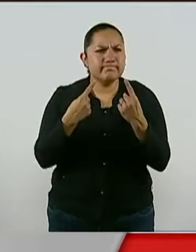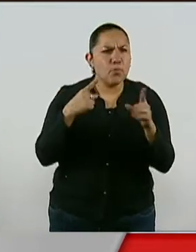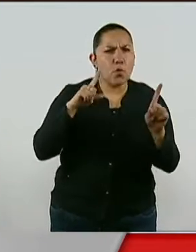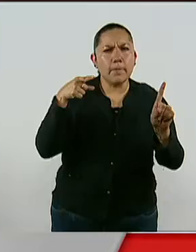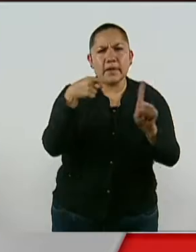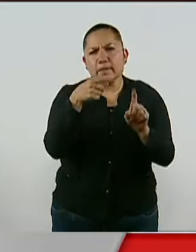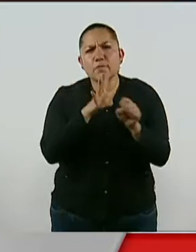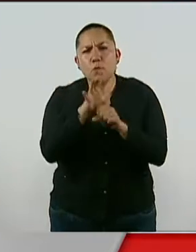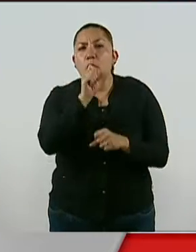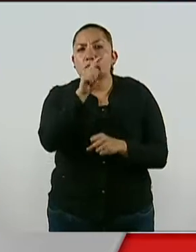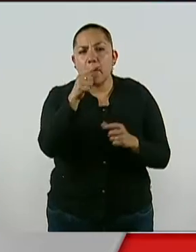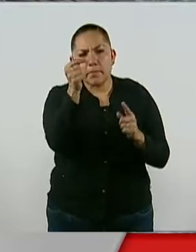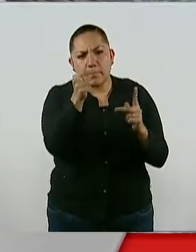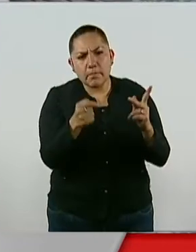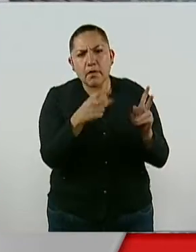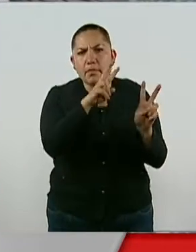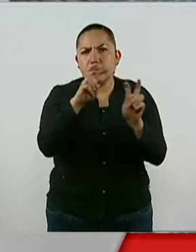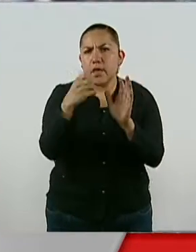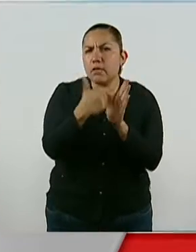pendientes.